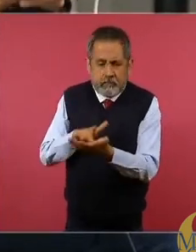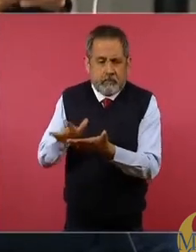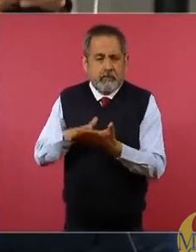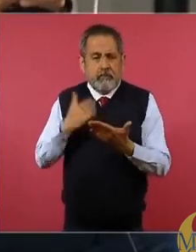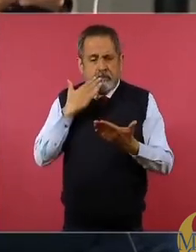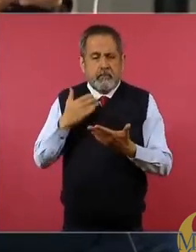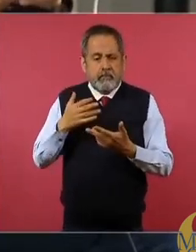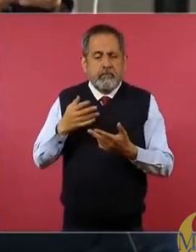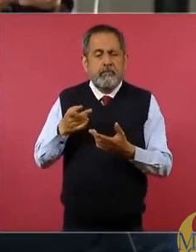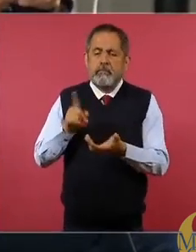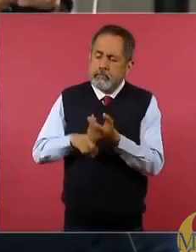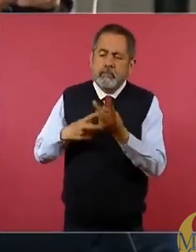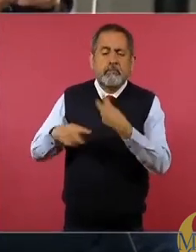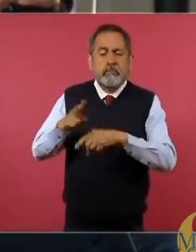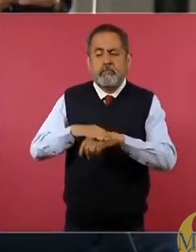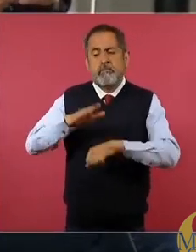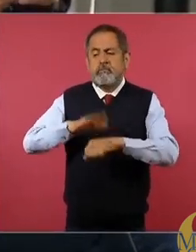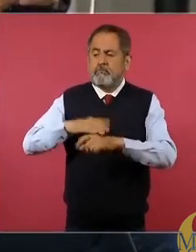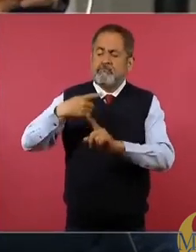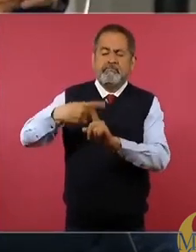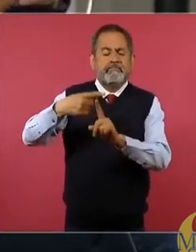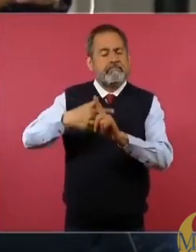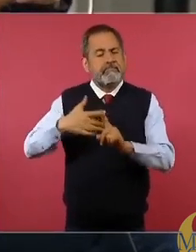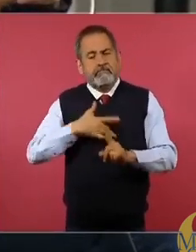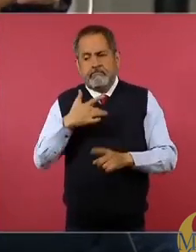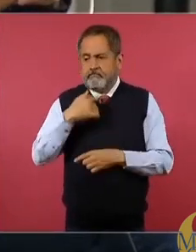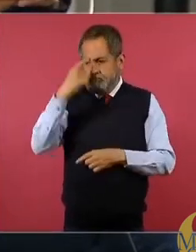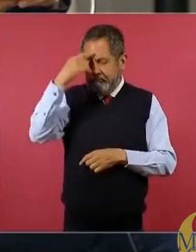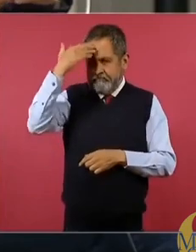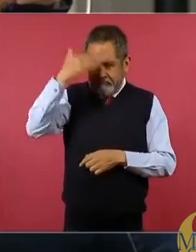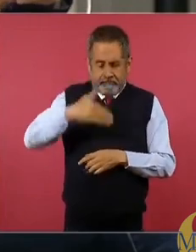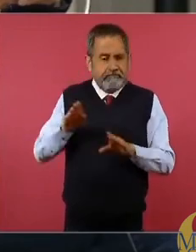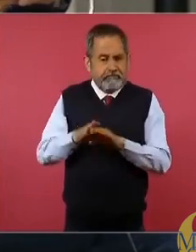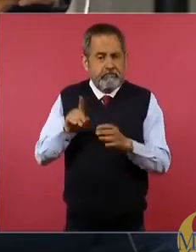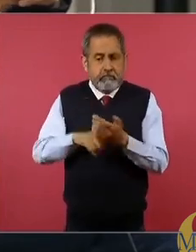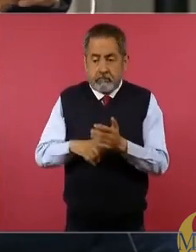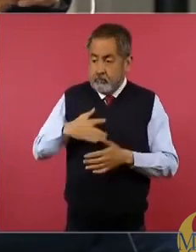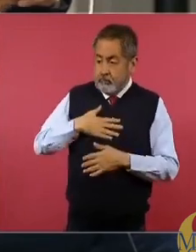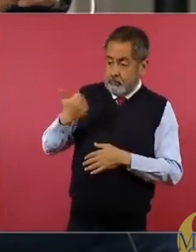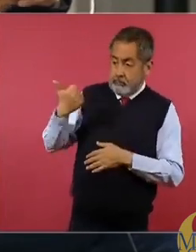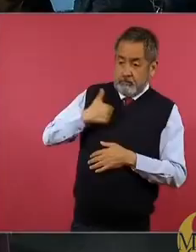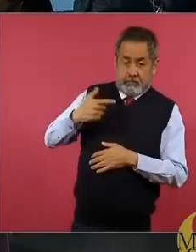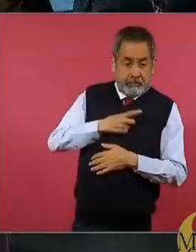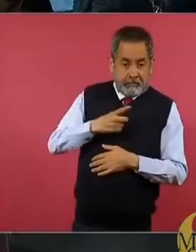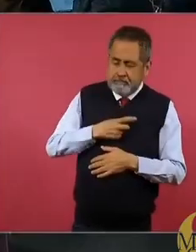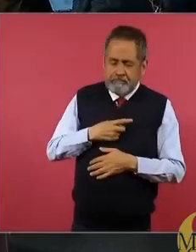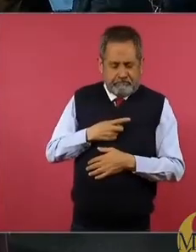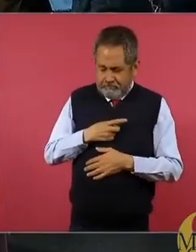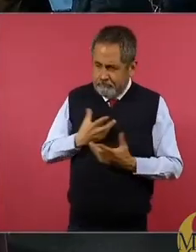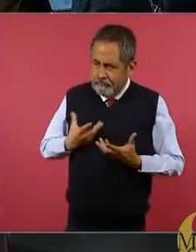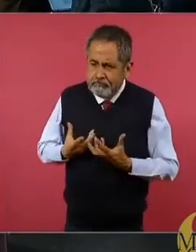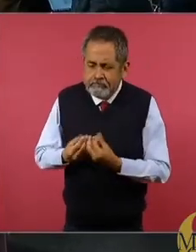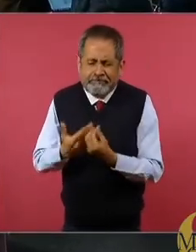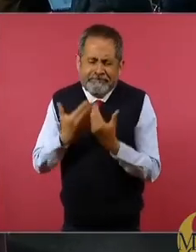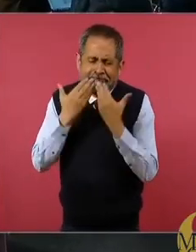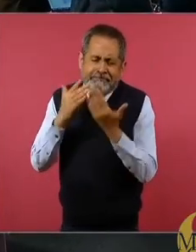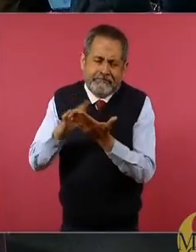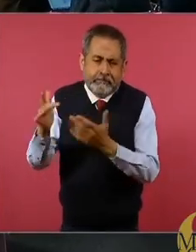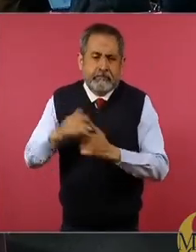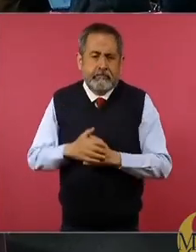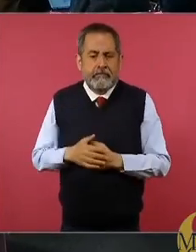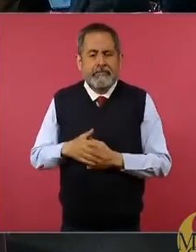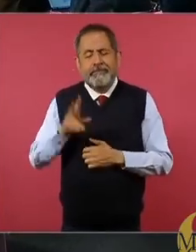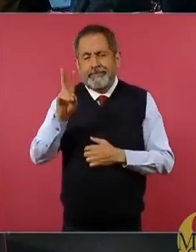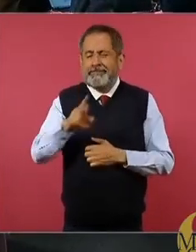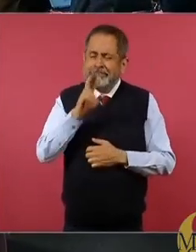generó, entre otras cosas, una gran conciencia, sobre todo la certeza de que no estamos solos. No obstante, hay una enorme inquietud de que se